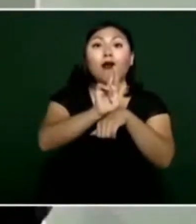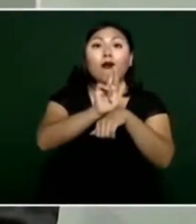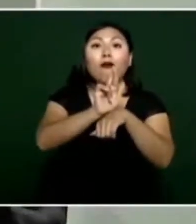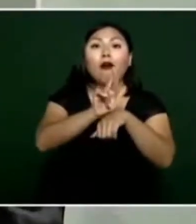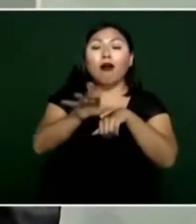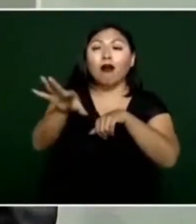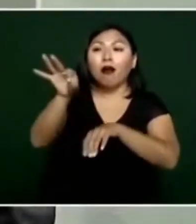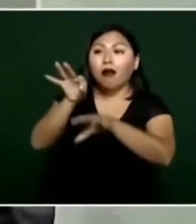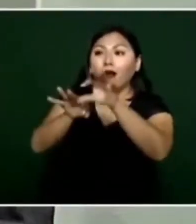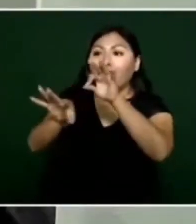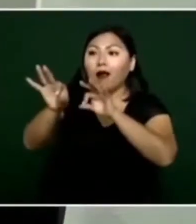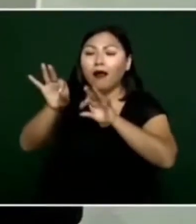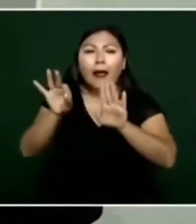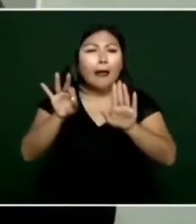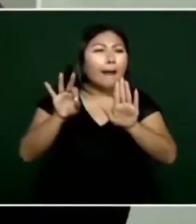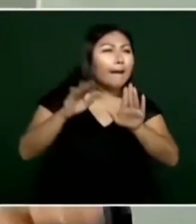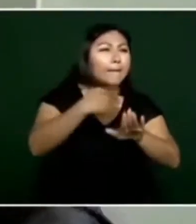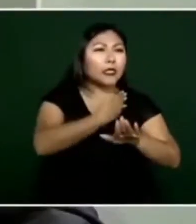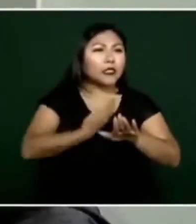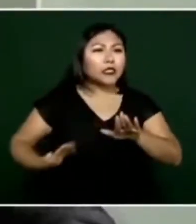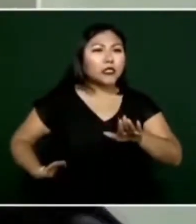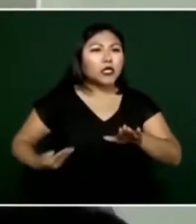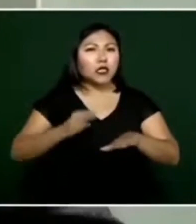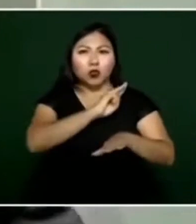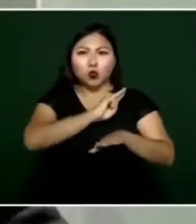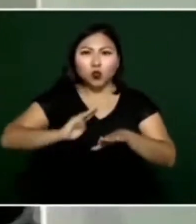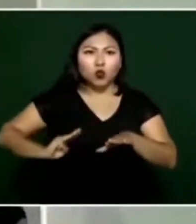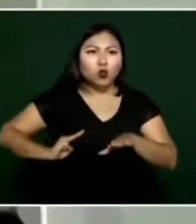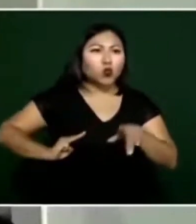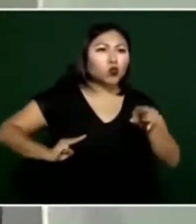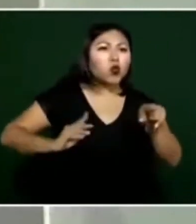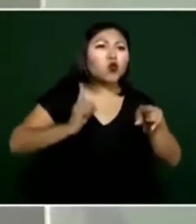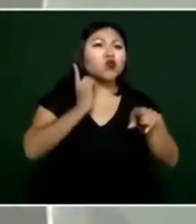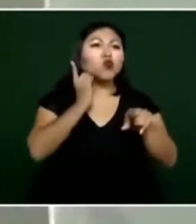presidentes municipales y los diputados locales